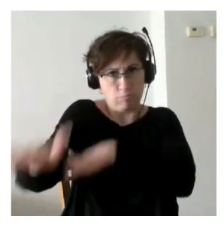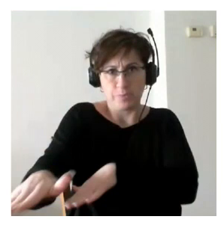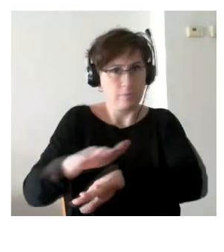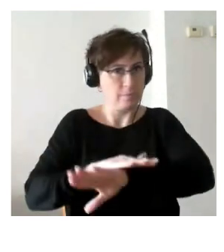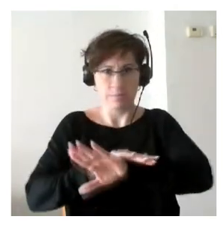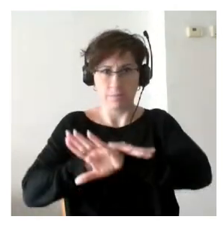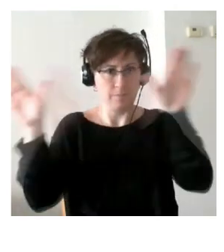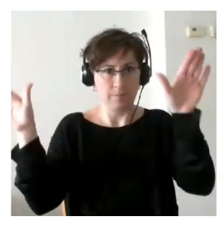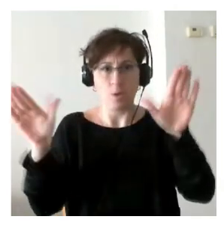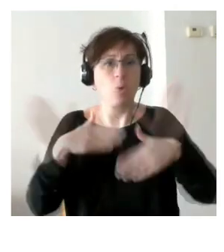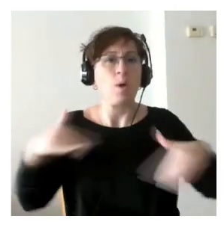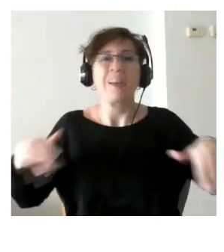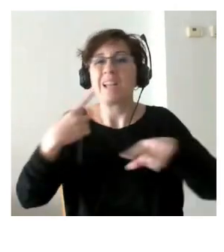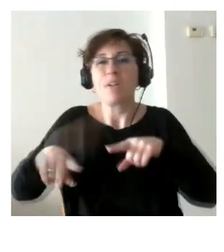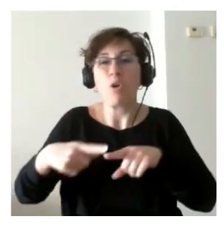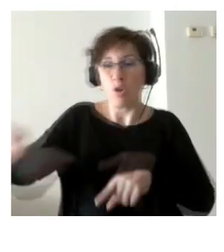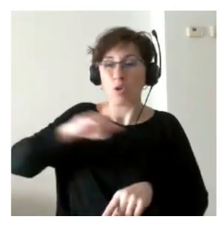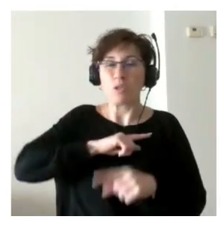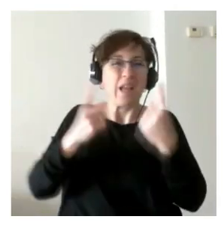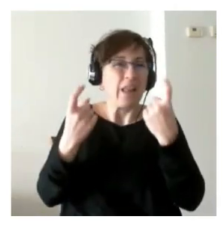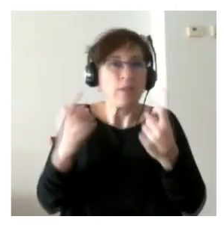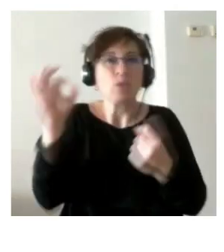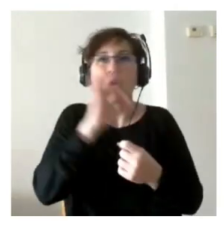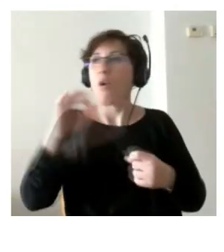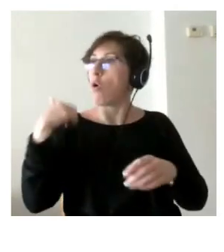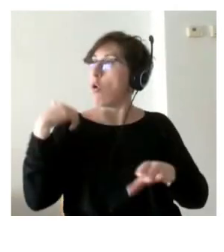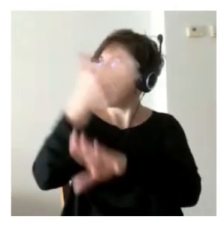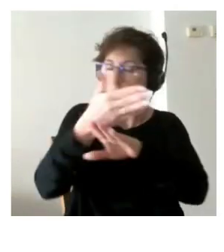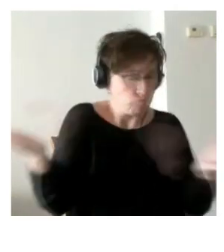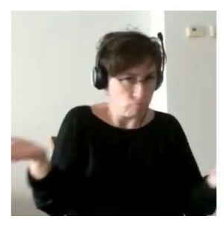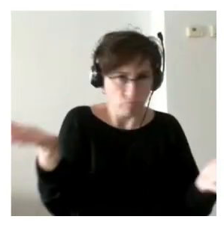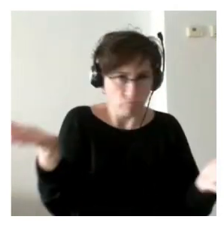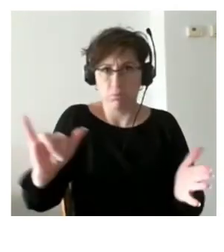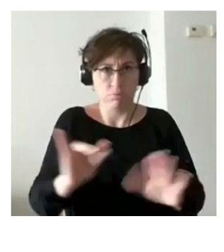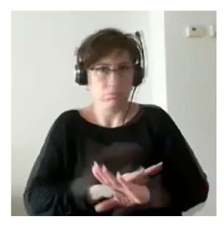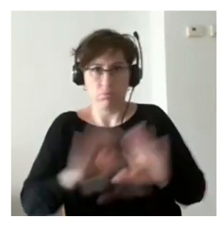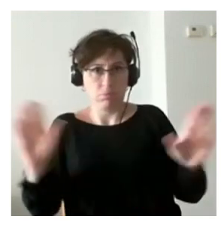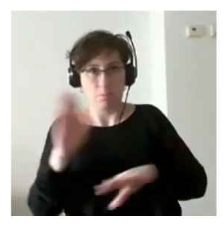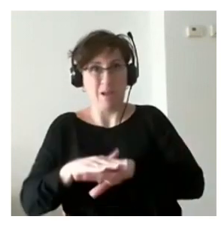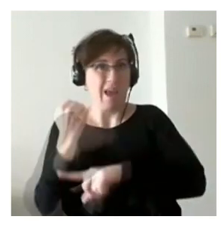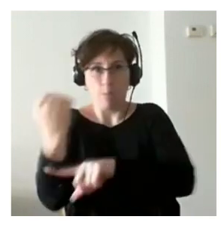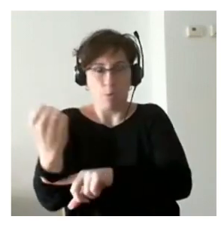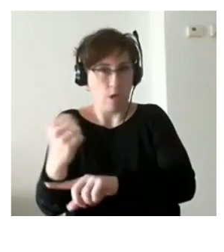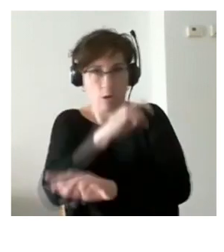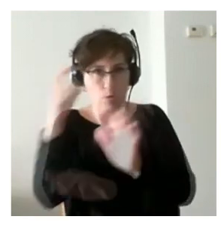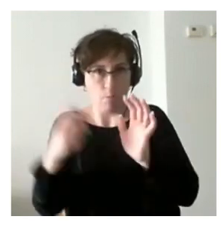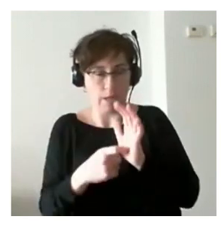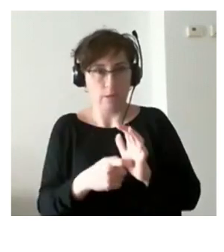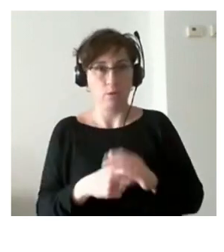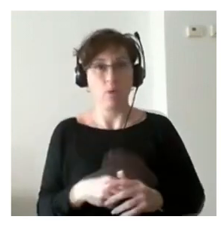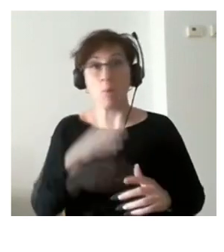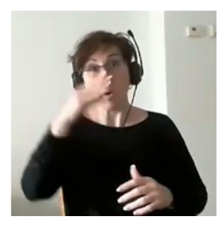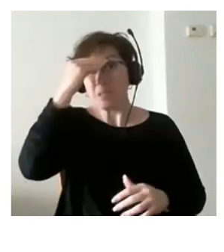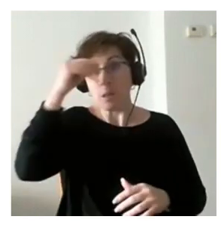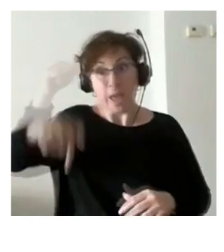cosa que necesiten de nosotros o cualquier sitio donde haya que presentarse estaremos ahí para apoyarles el 100% porque creemos que